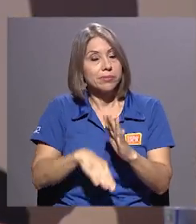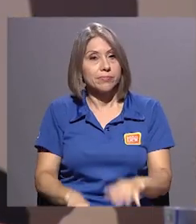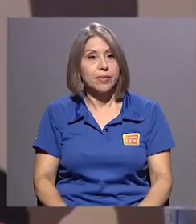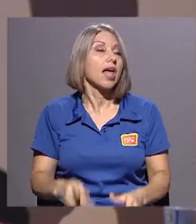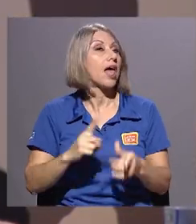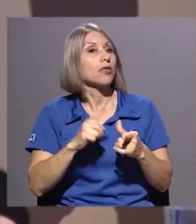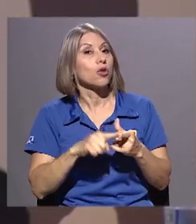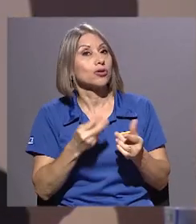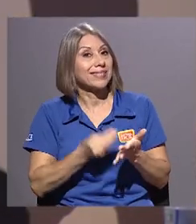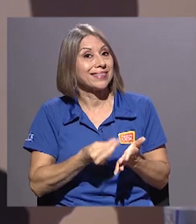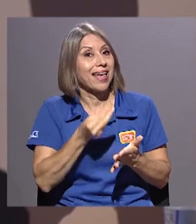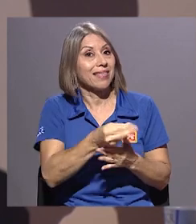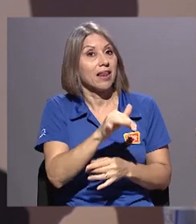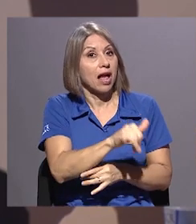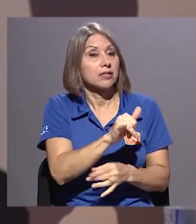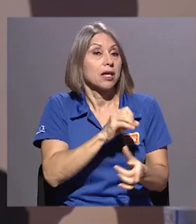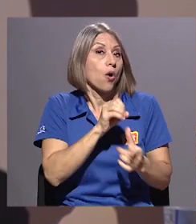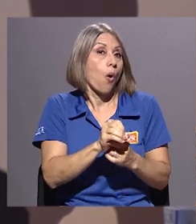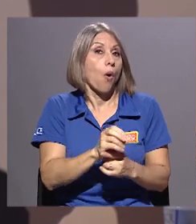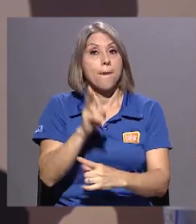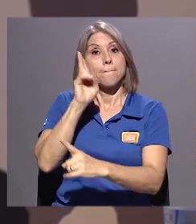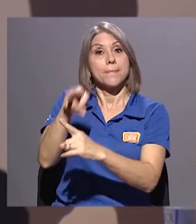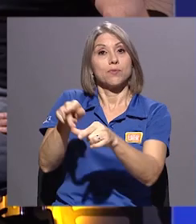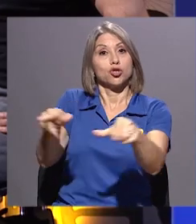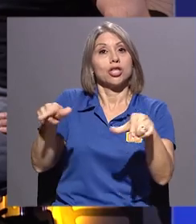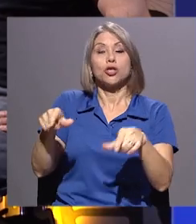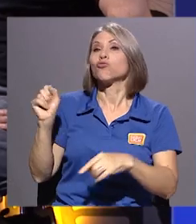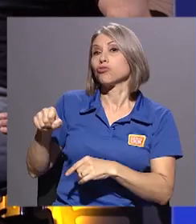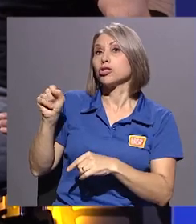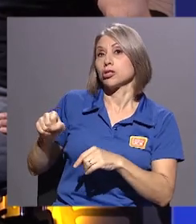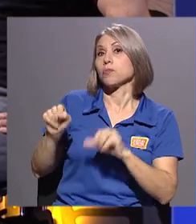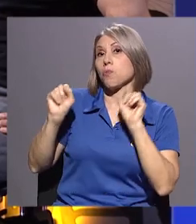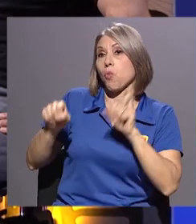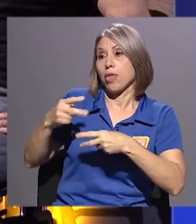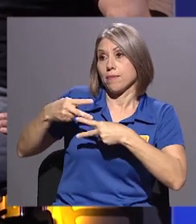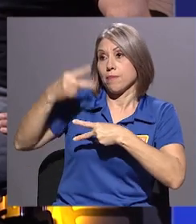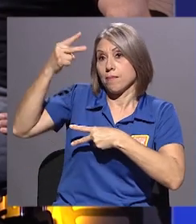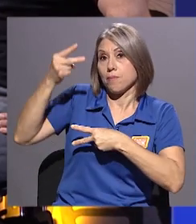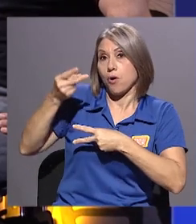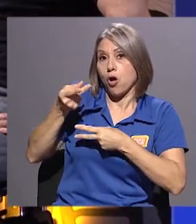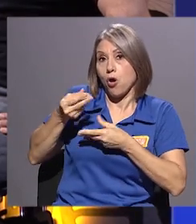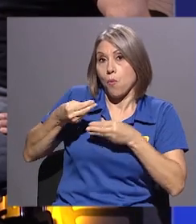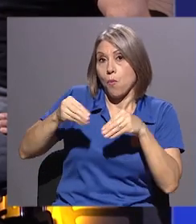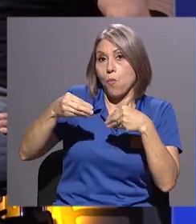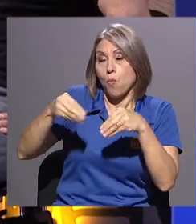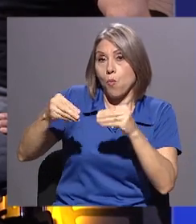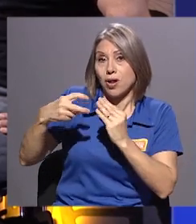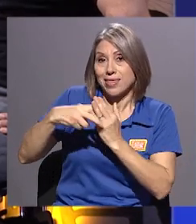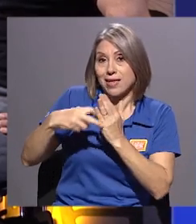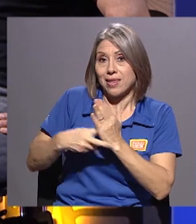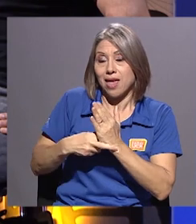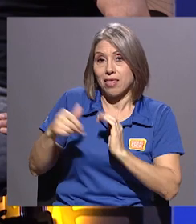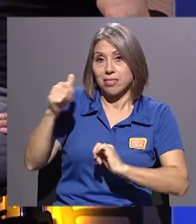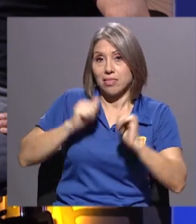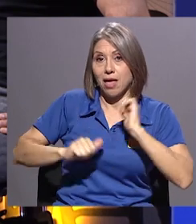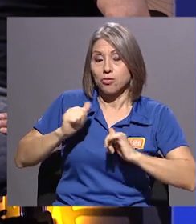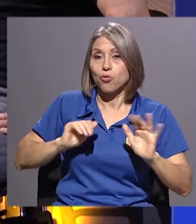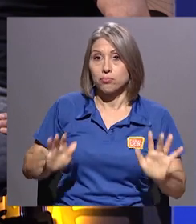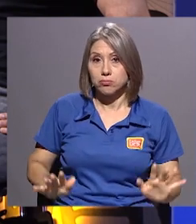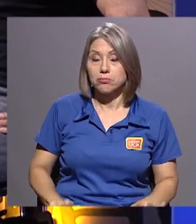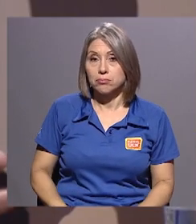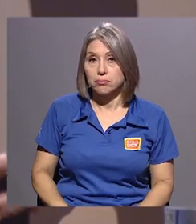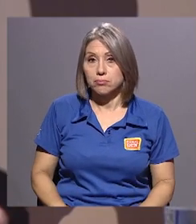¿se adquieren de esta manera o en el sitio? O sí, en la boletería del teatro. En la boletería del teatro. Sí. Muy bien.